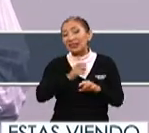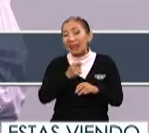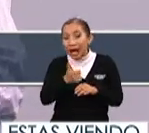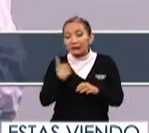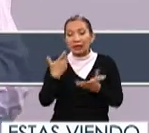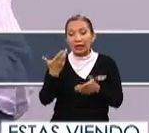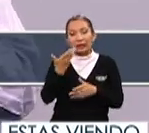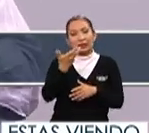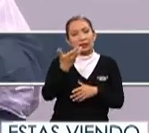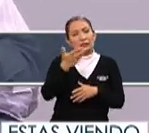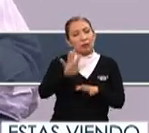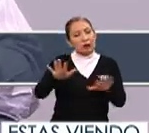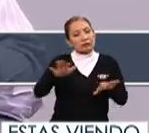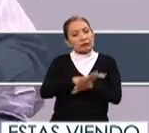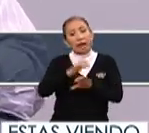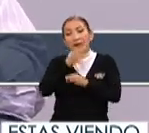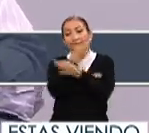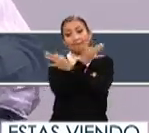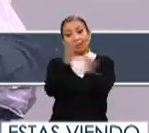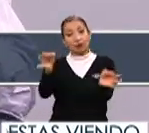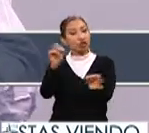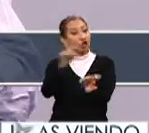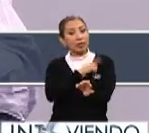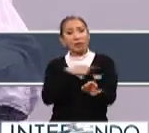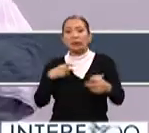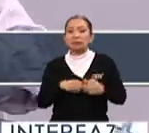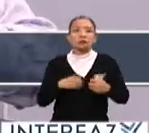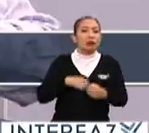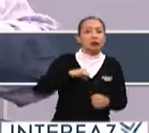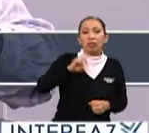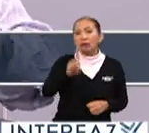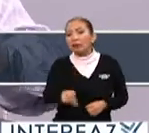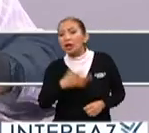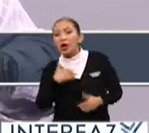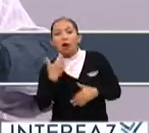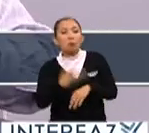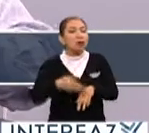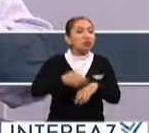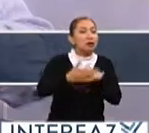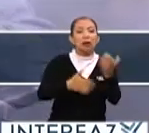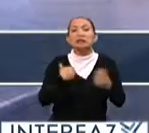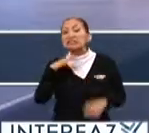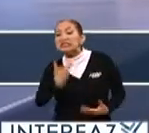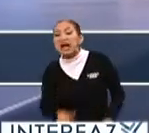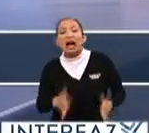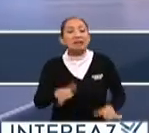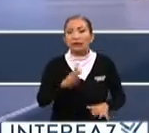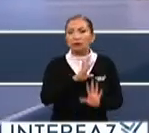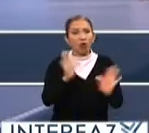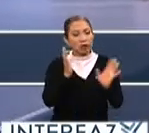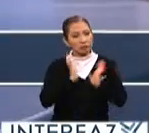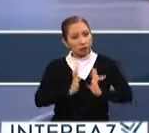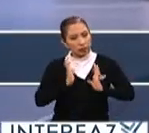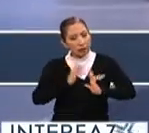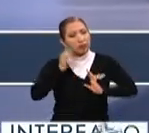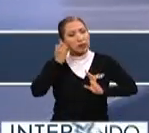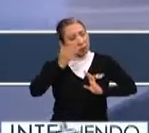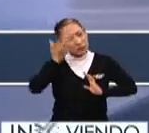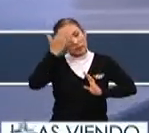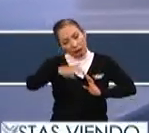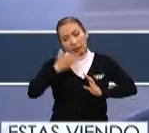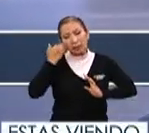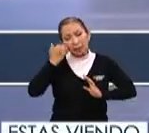anticlimáticos, entonces quizá el mensaje es no hay que desesperarnos ni en el domingo ni en el proceso, son cosas que van tardando,